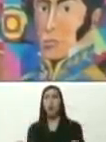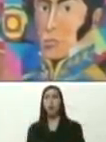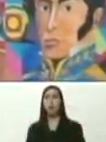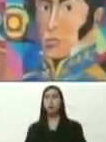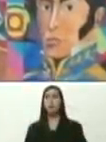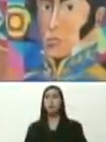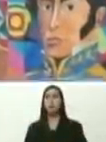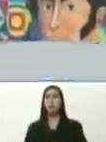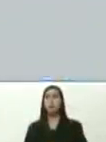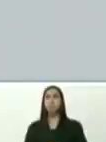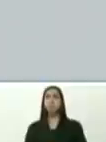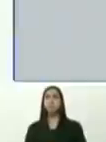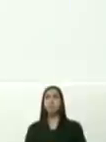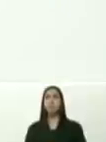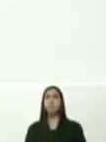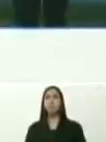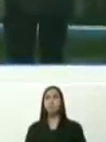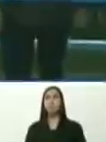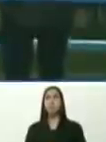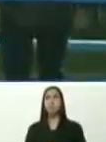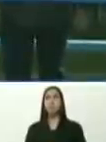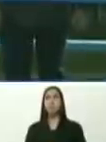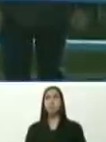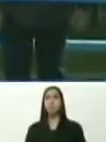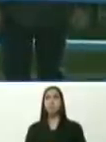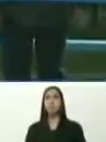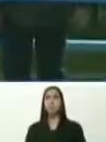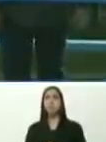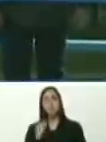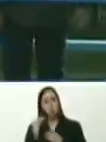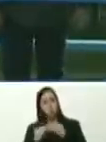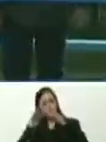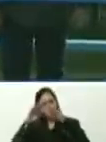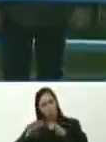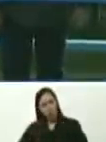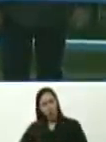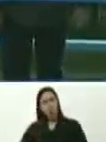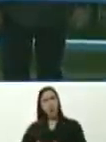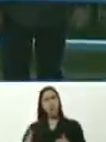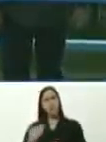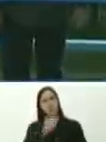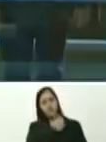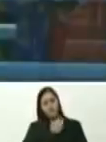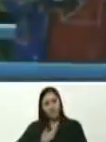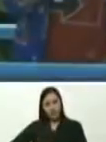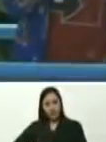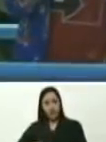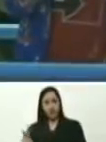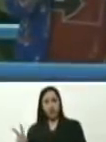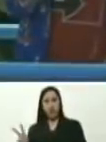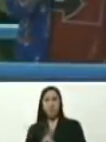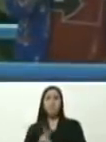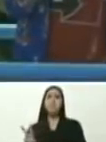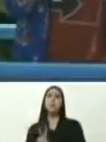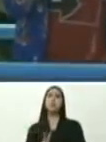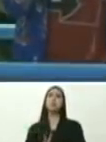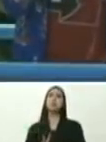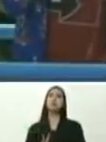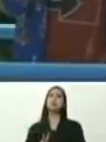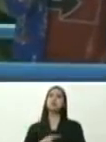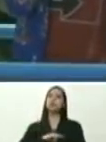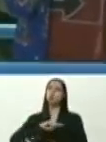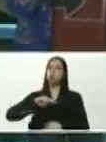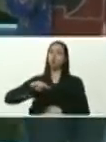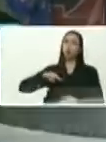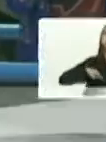como está camarada, compatriota, presidente de la República de Venezuela, nuestro presidente